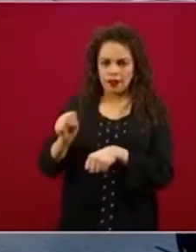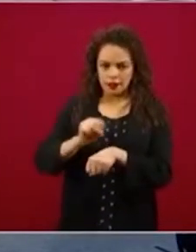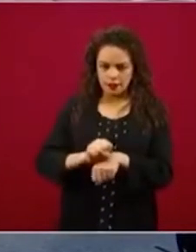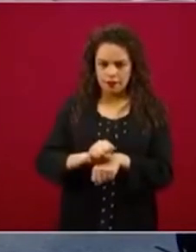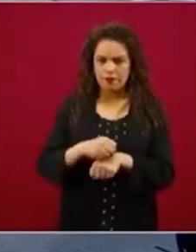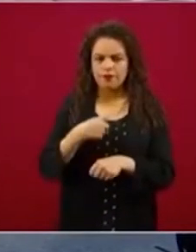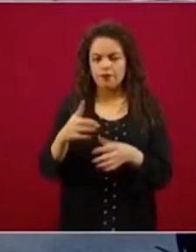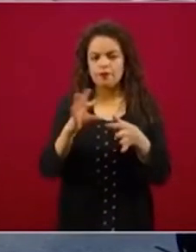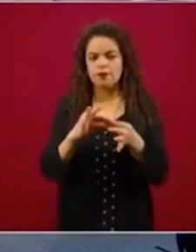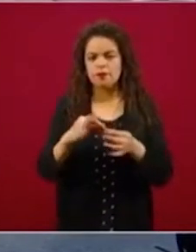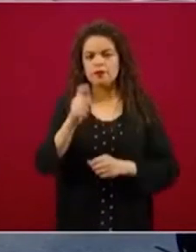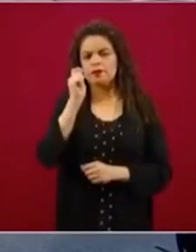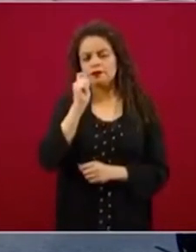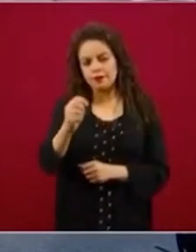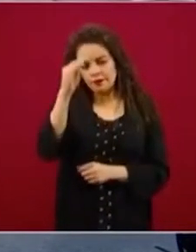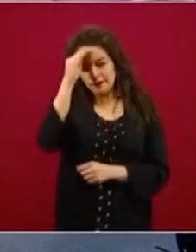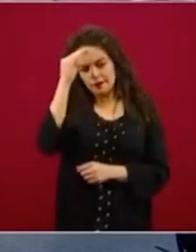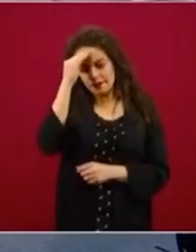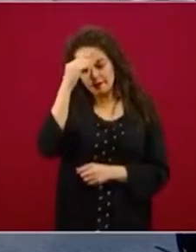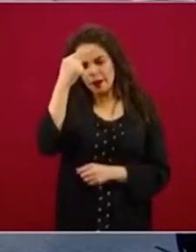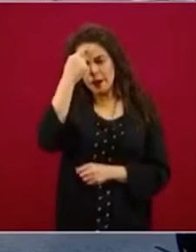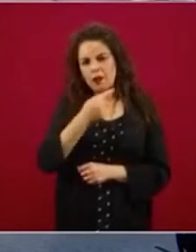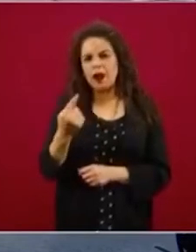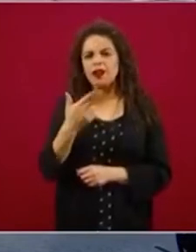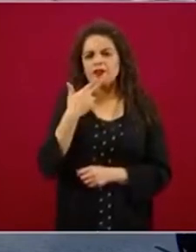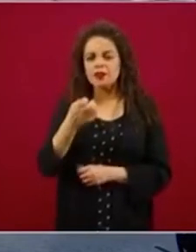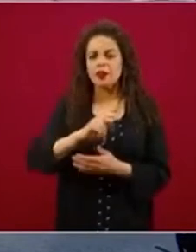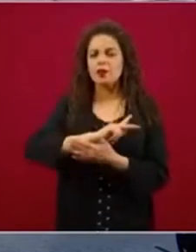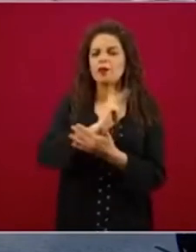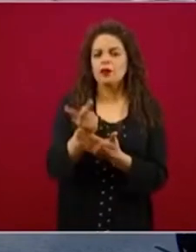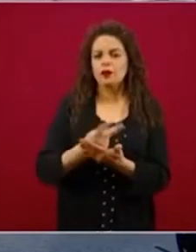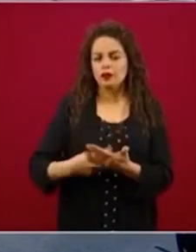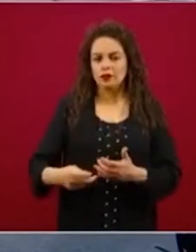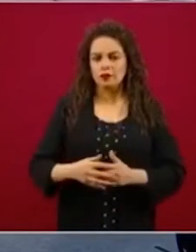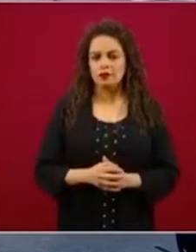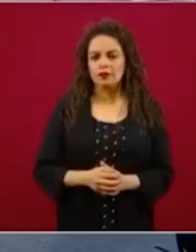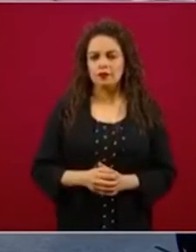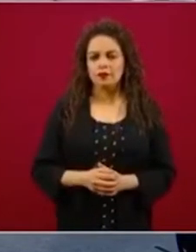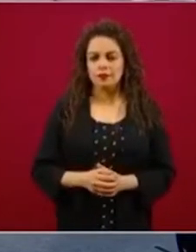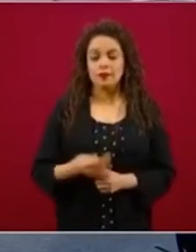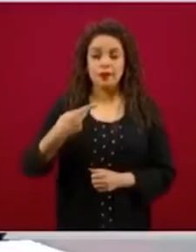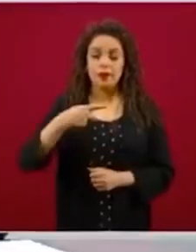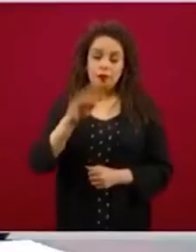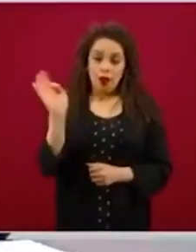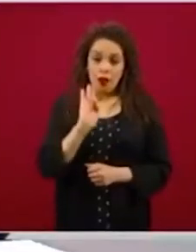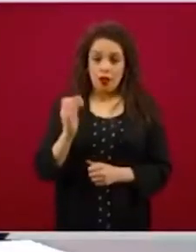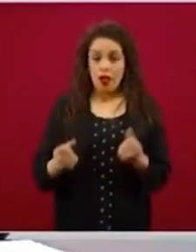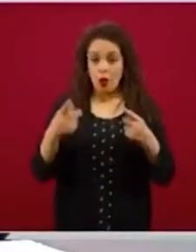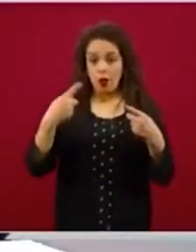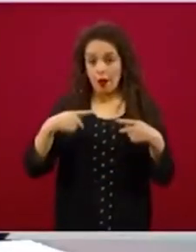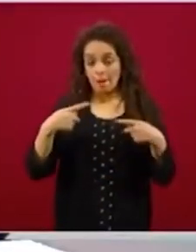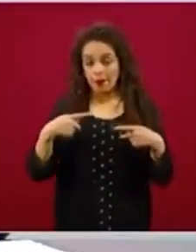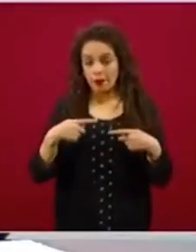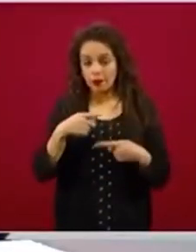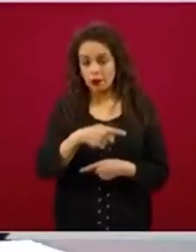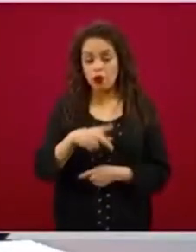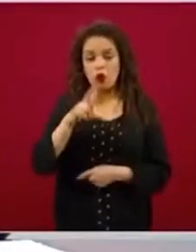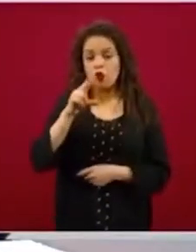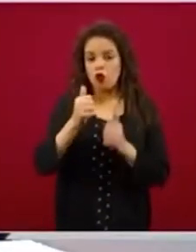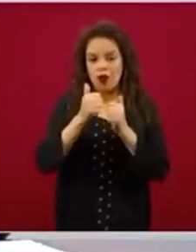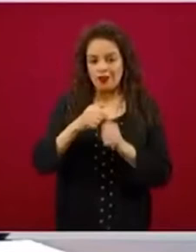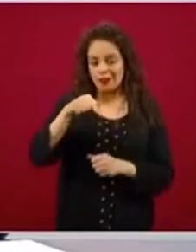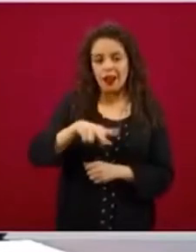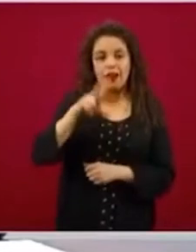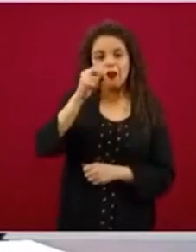sobre la filosofía del programa, no la voy a decir otra vez, pero en vista de que hay algunas gentes que no estuvieron aquí, en esta ocasión voy a tratar de